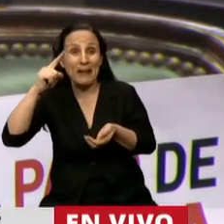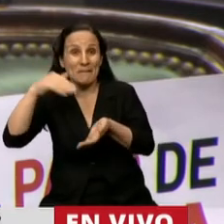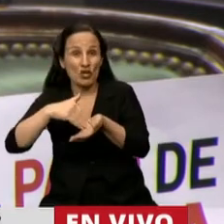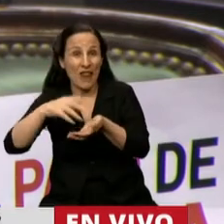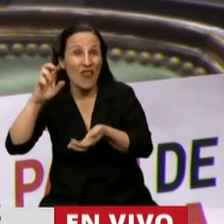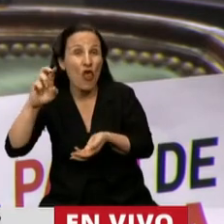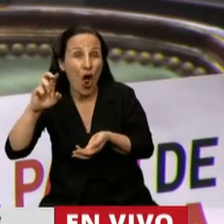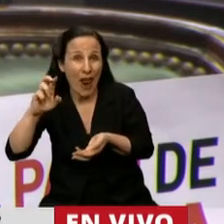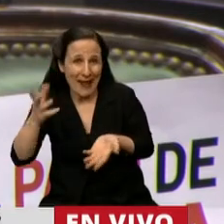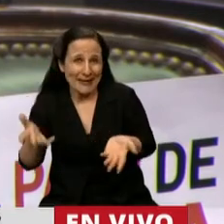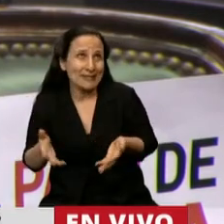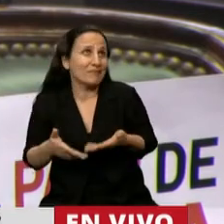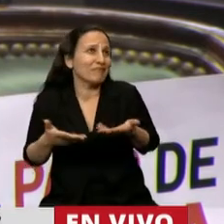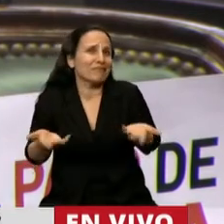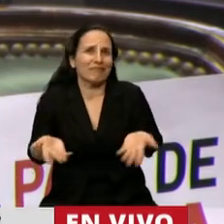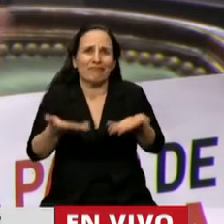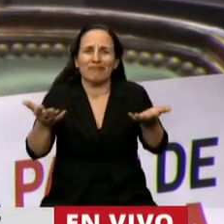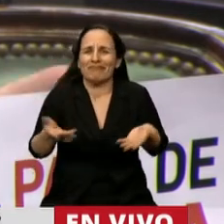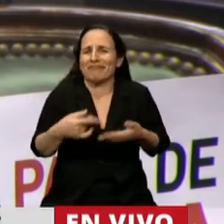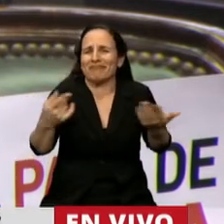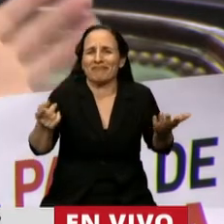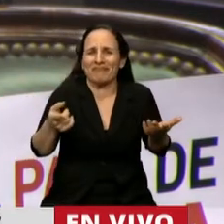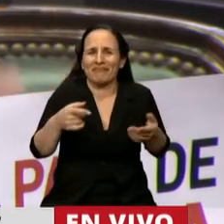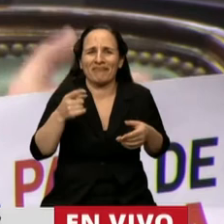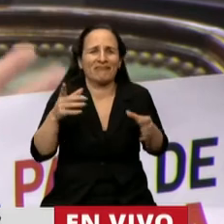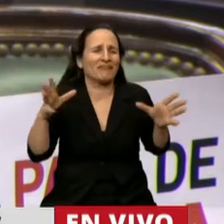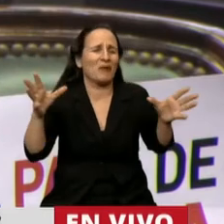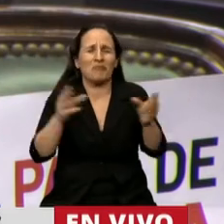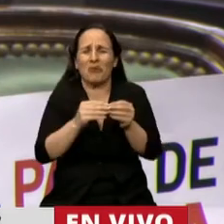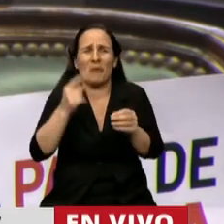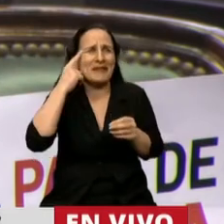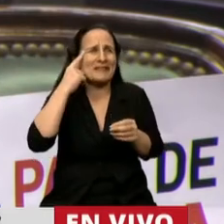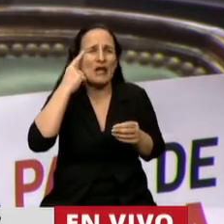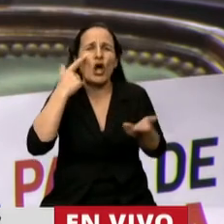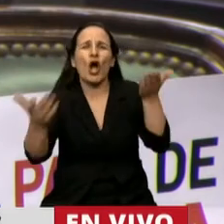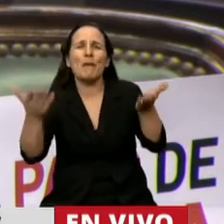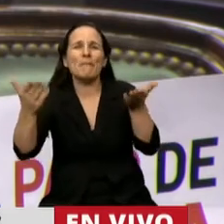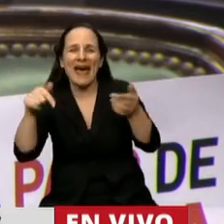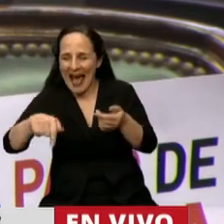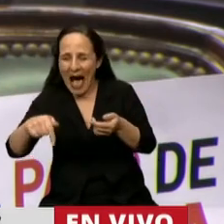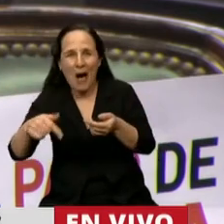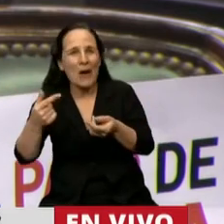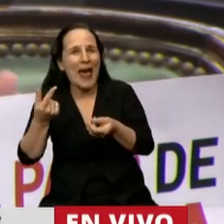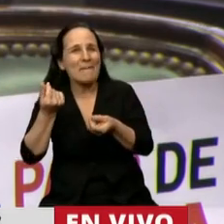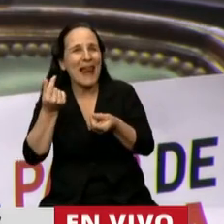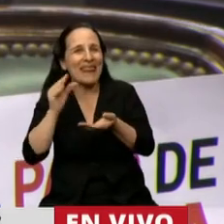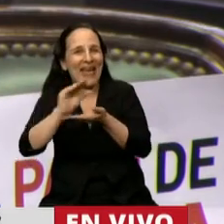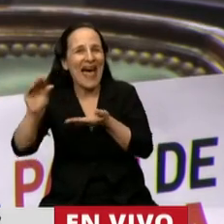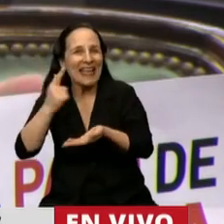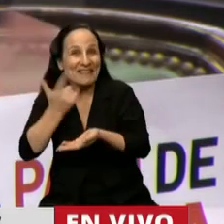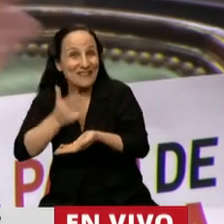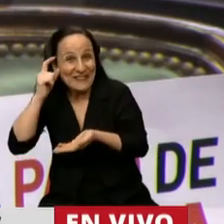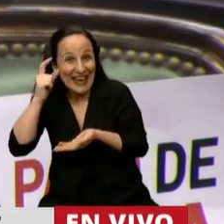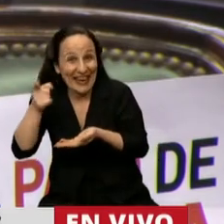Estamos hablando de más de 100 millones de IFE como equivalente, por ejemplo. Es decir, todas las